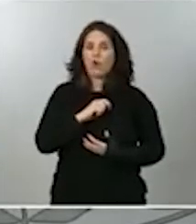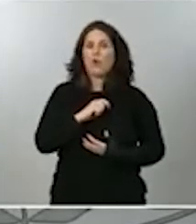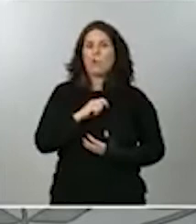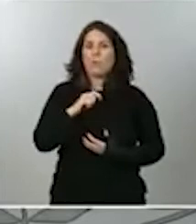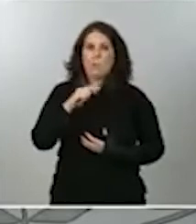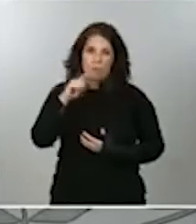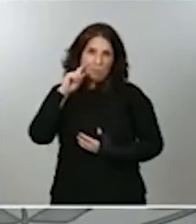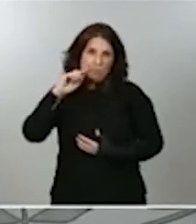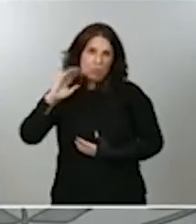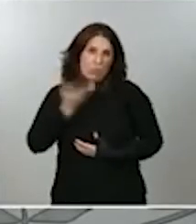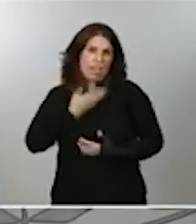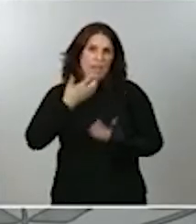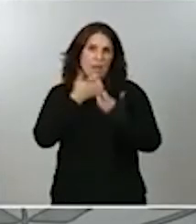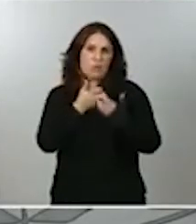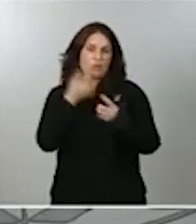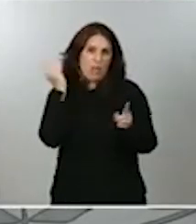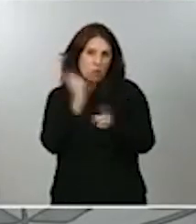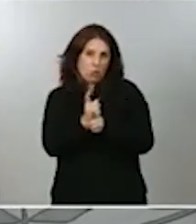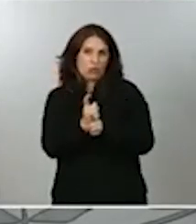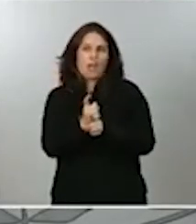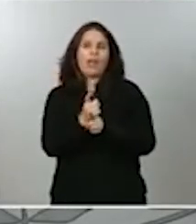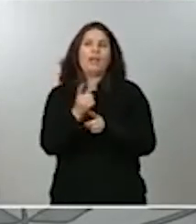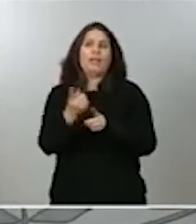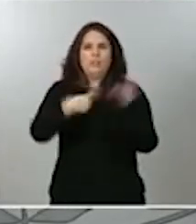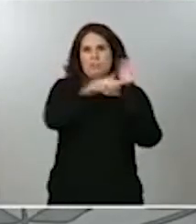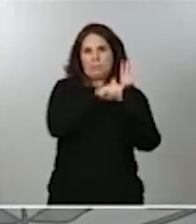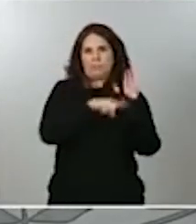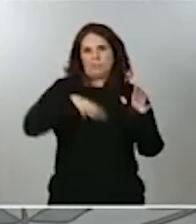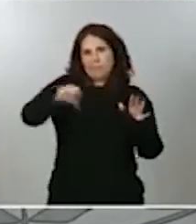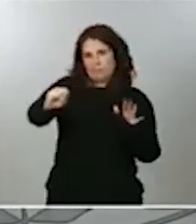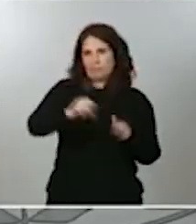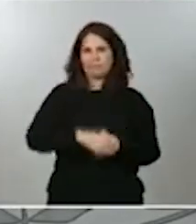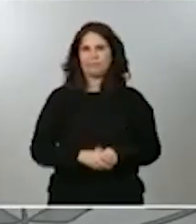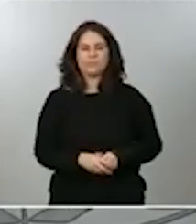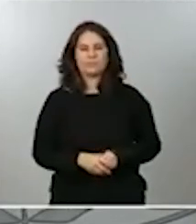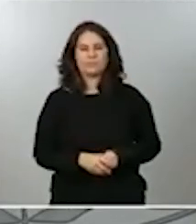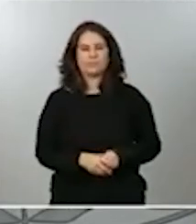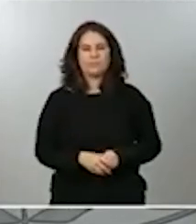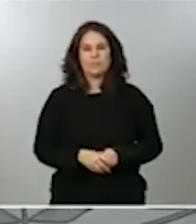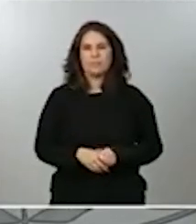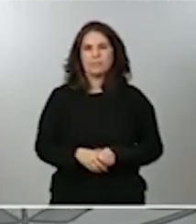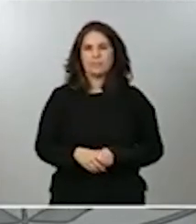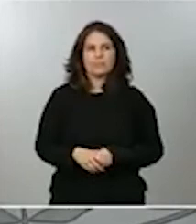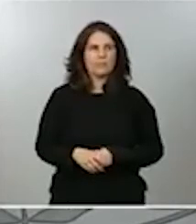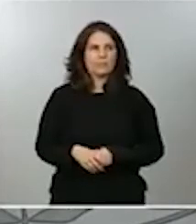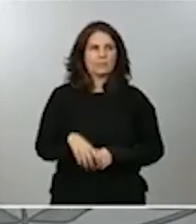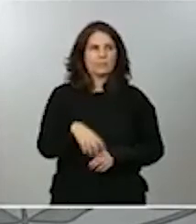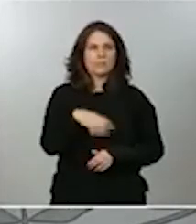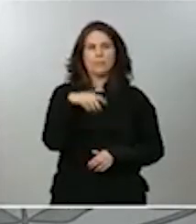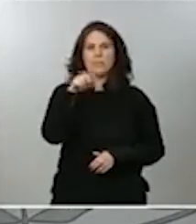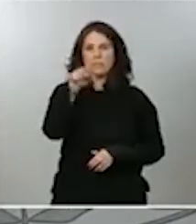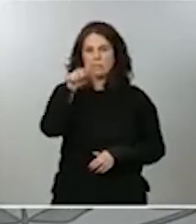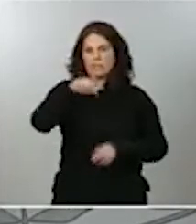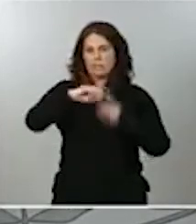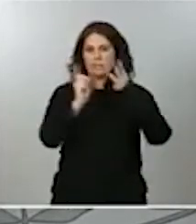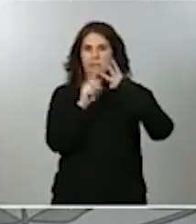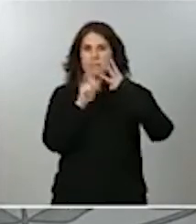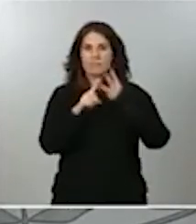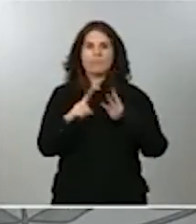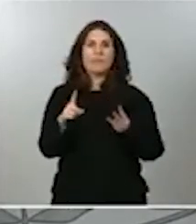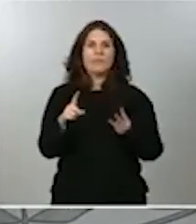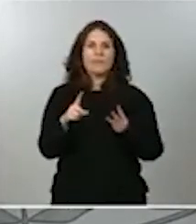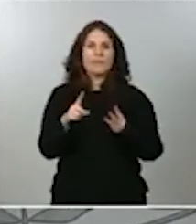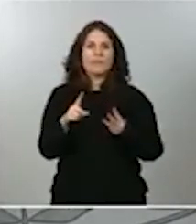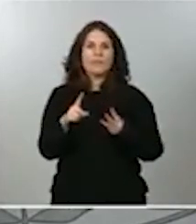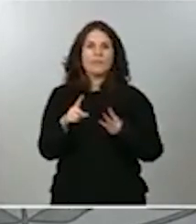contra esta evasión fiscal. En cuarto lugar, el anteproyecto también amplía la llamada lista de deudores